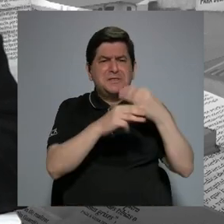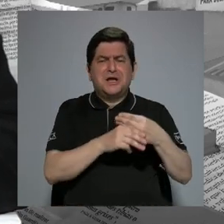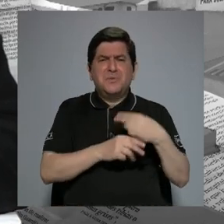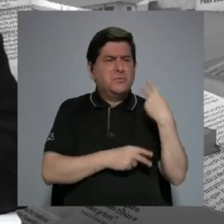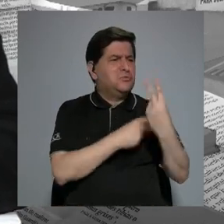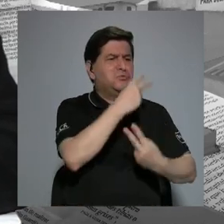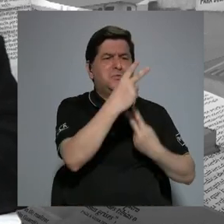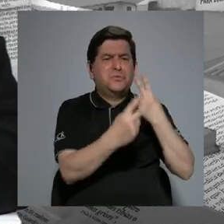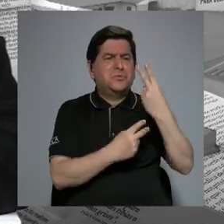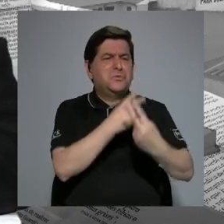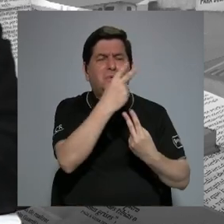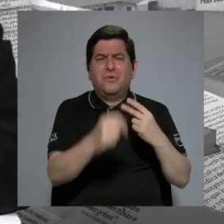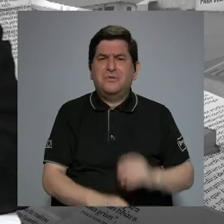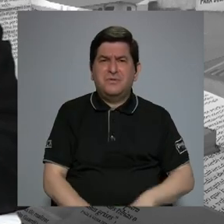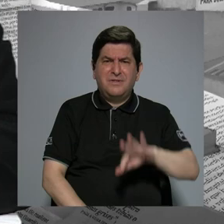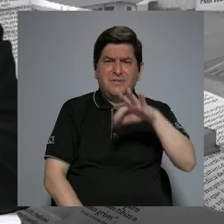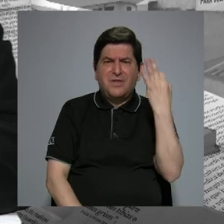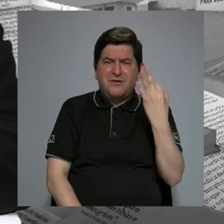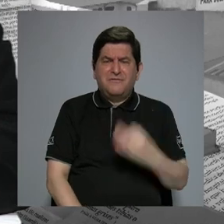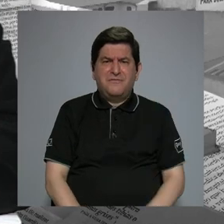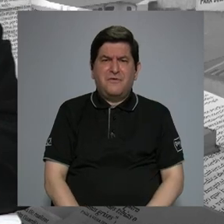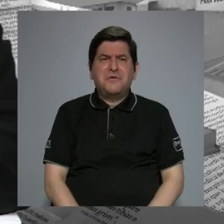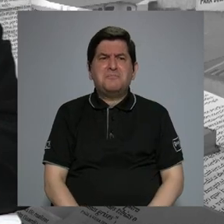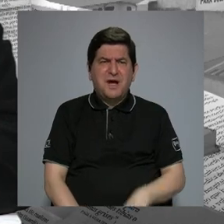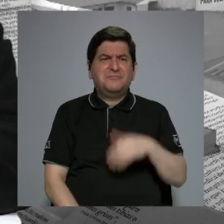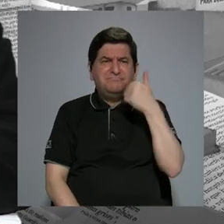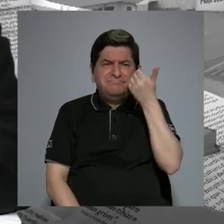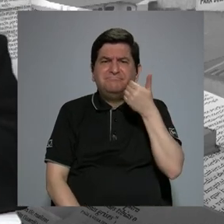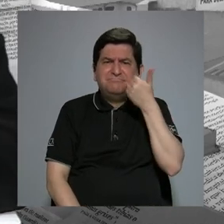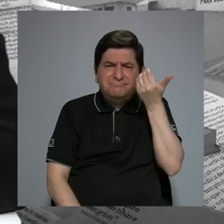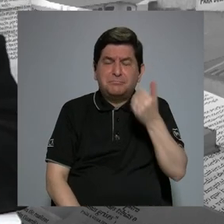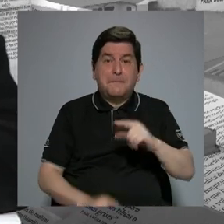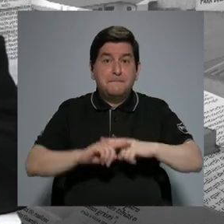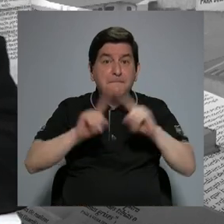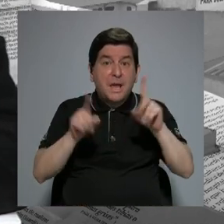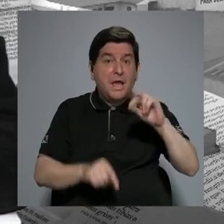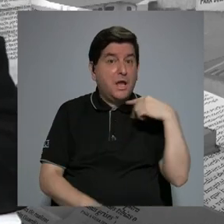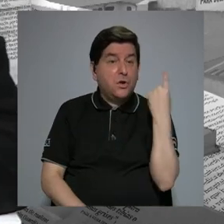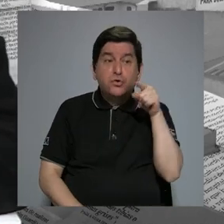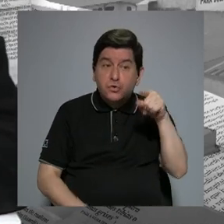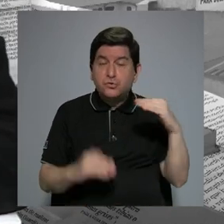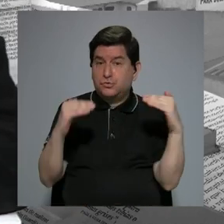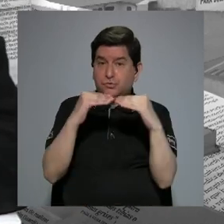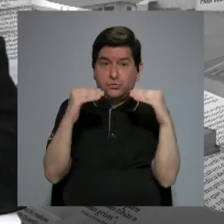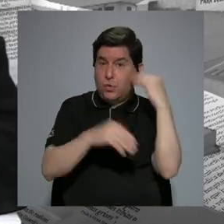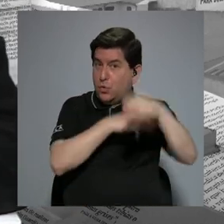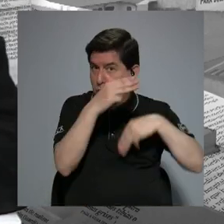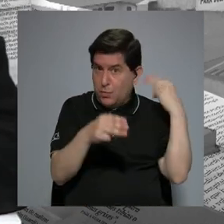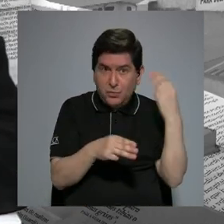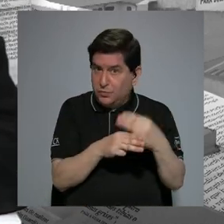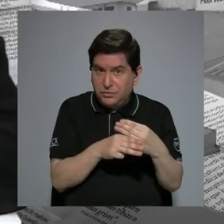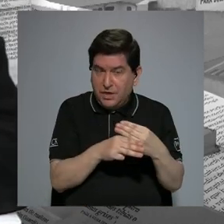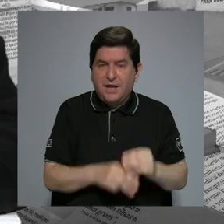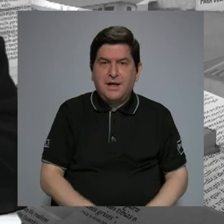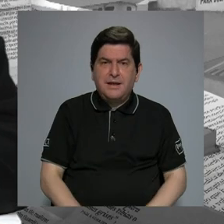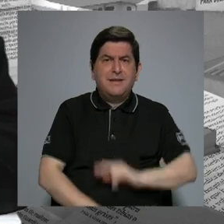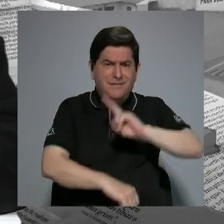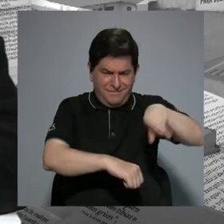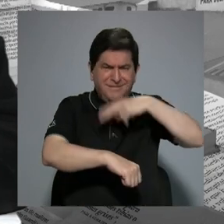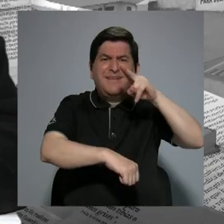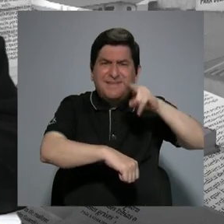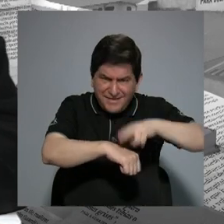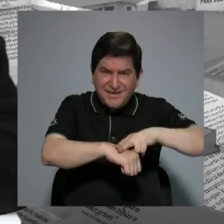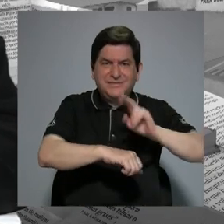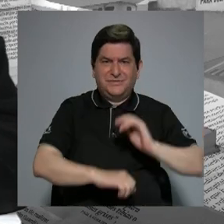¿verdad? De una forma muy, relativamente accesible. Pero no solo en ese nivel mundial. Miren, a nivel nacional.